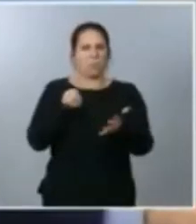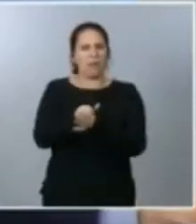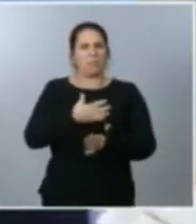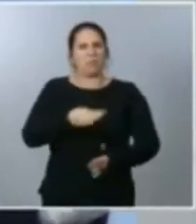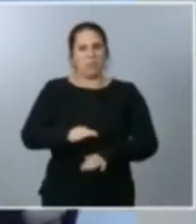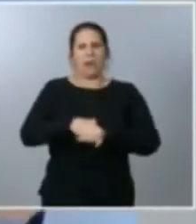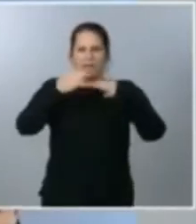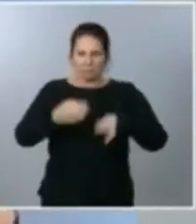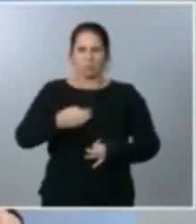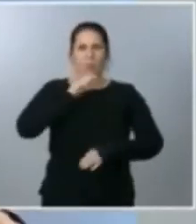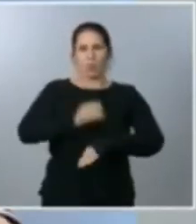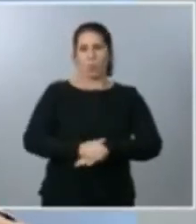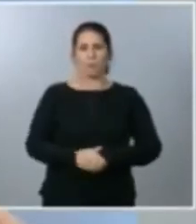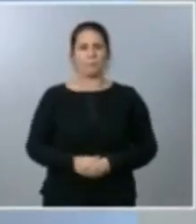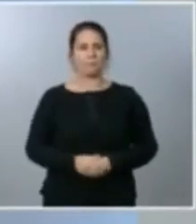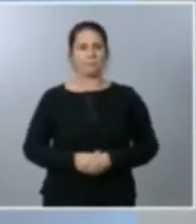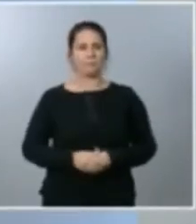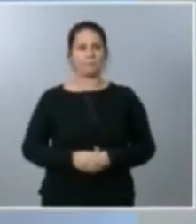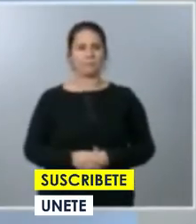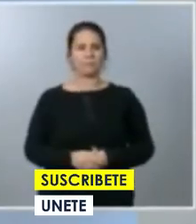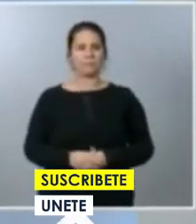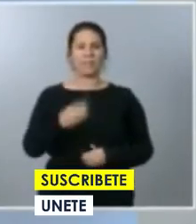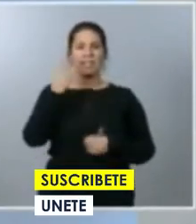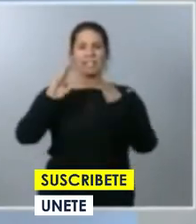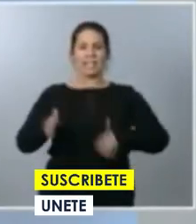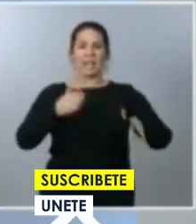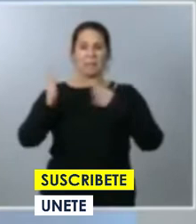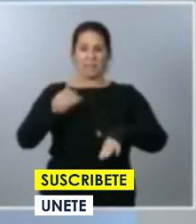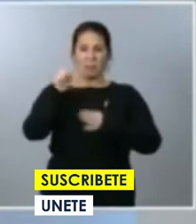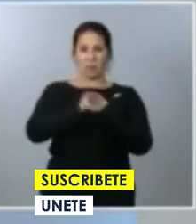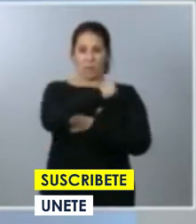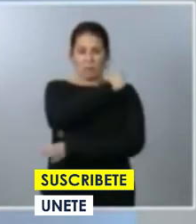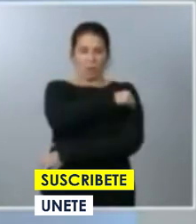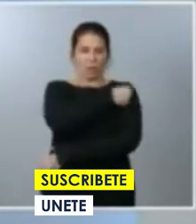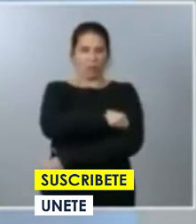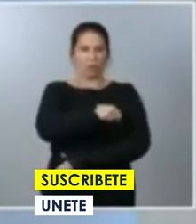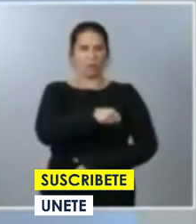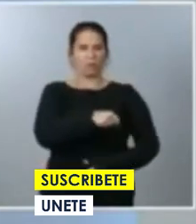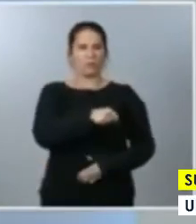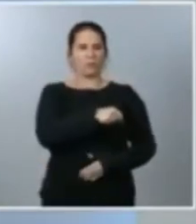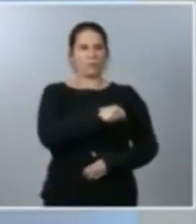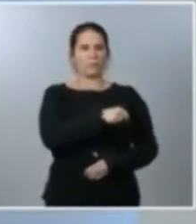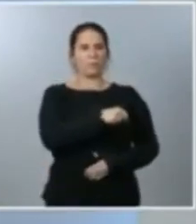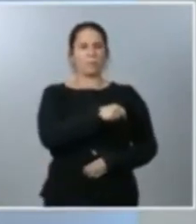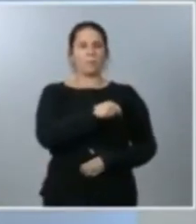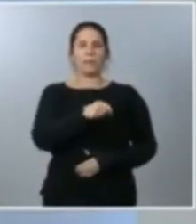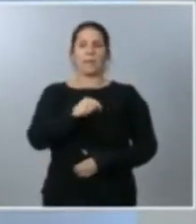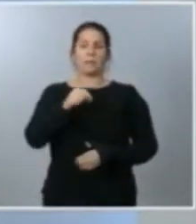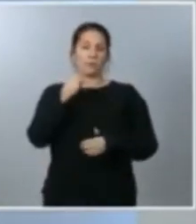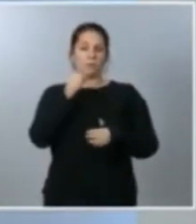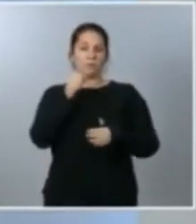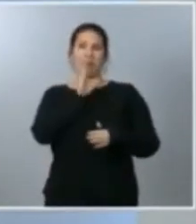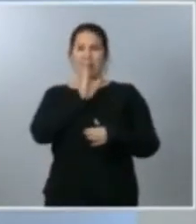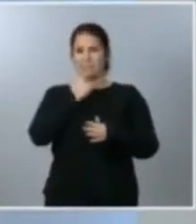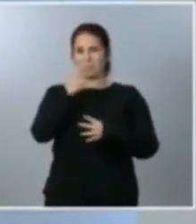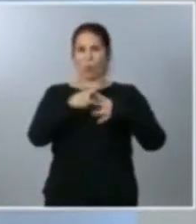En las tres etapas que les he dicho de vacunación, en la primera de ellas, como nos he indicado, vamos a centrarnos en cuatro grupos concretos que les he determinado